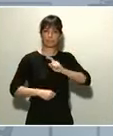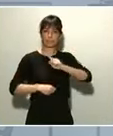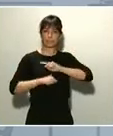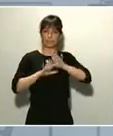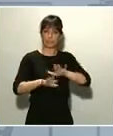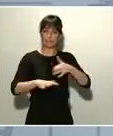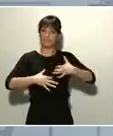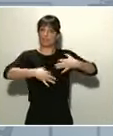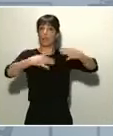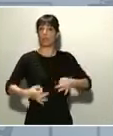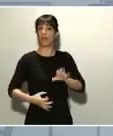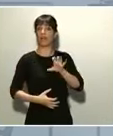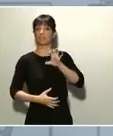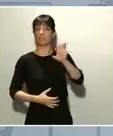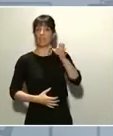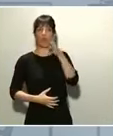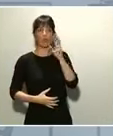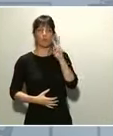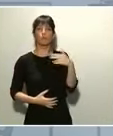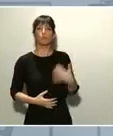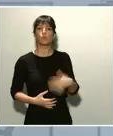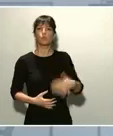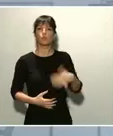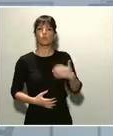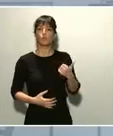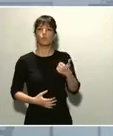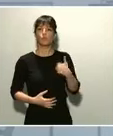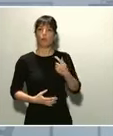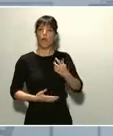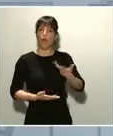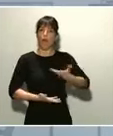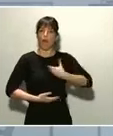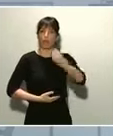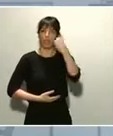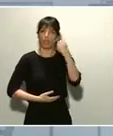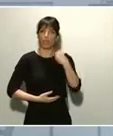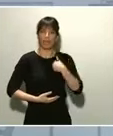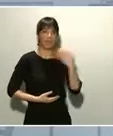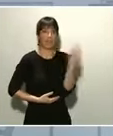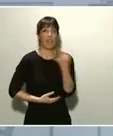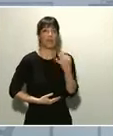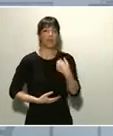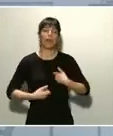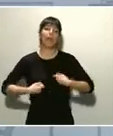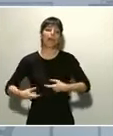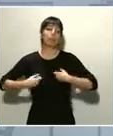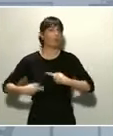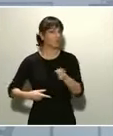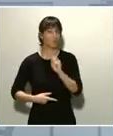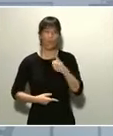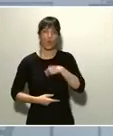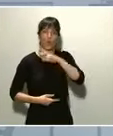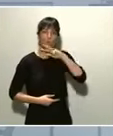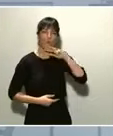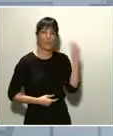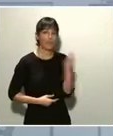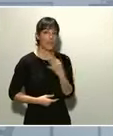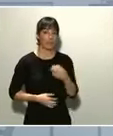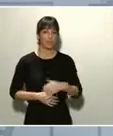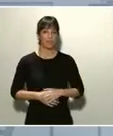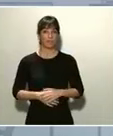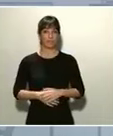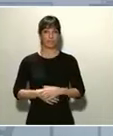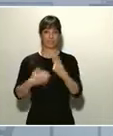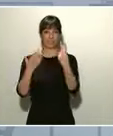un escudo insistituible y no como un gasto superfluo. Estos siete días han cambiado nuestra forma de ver a los